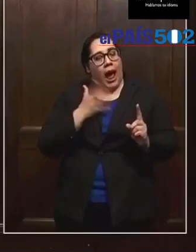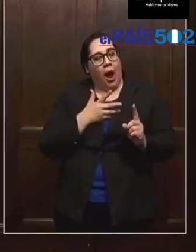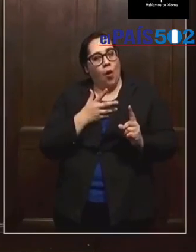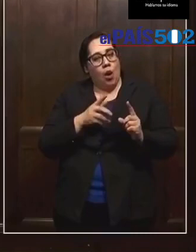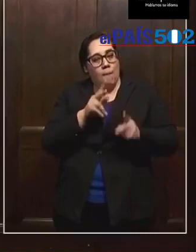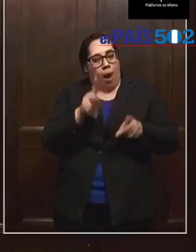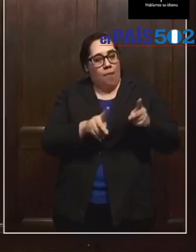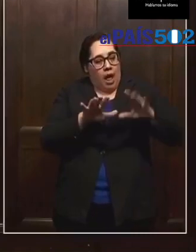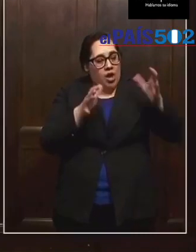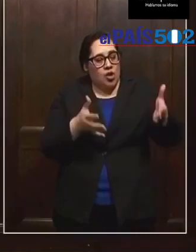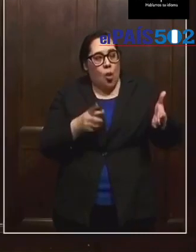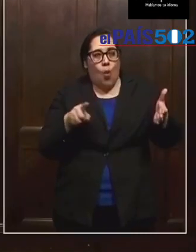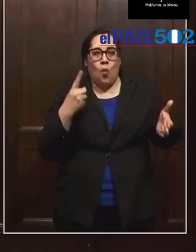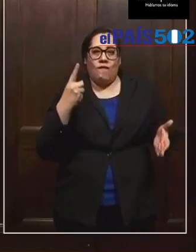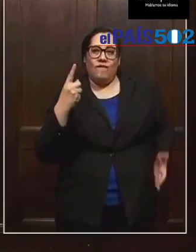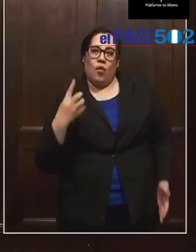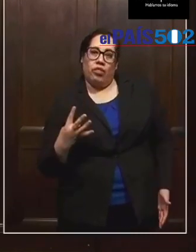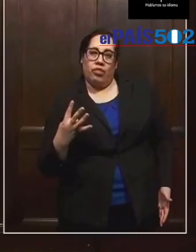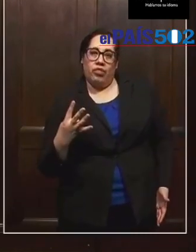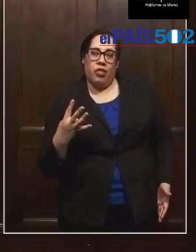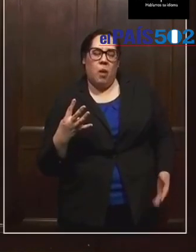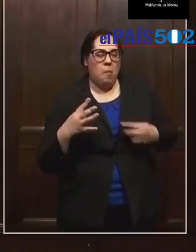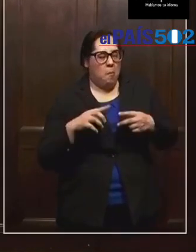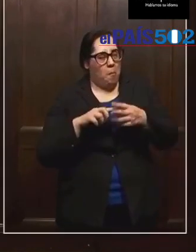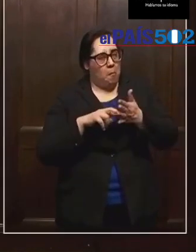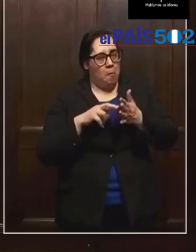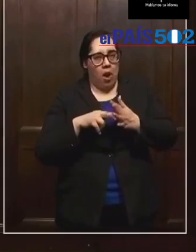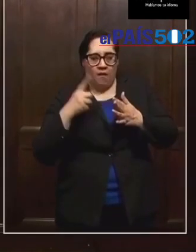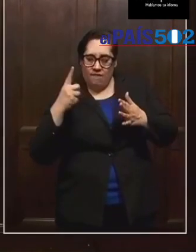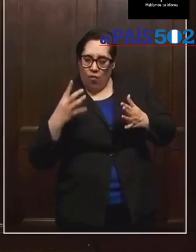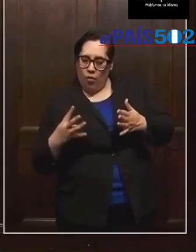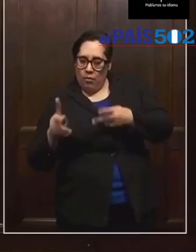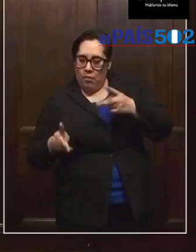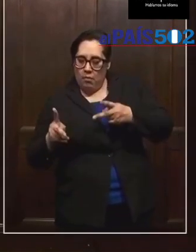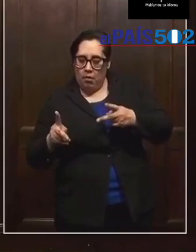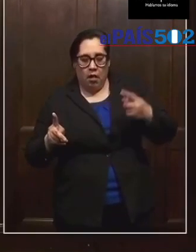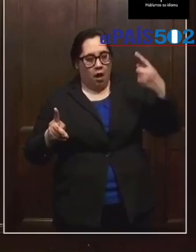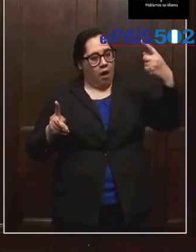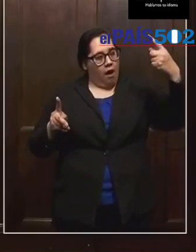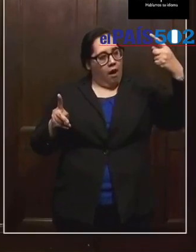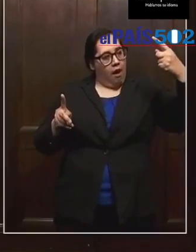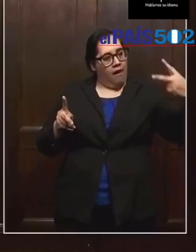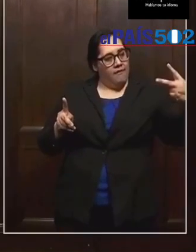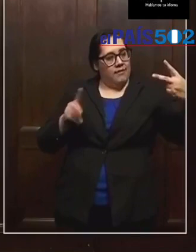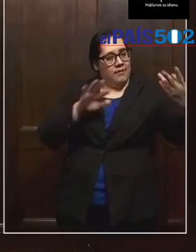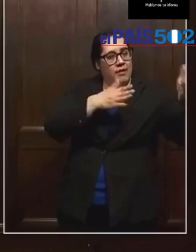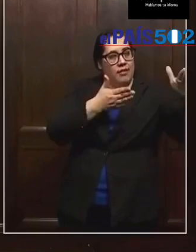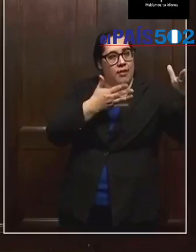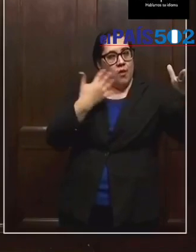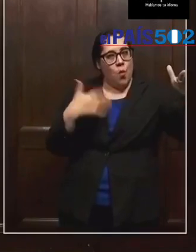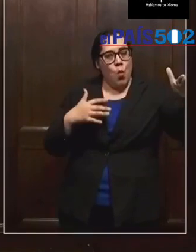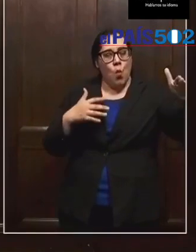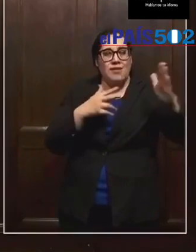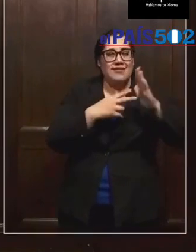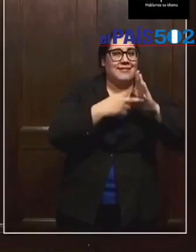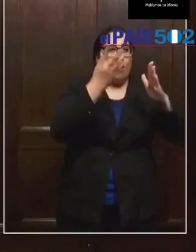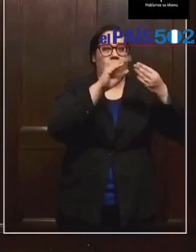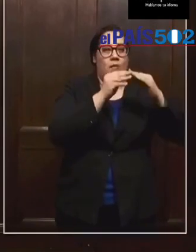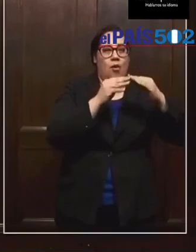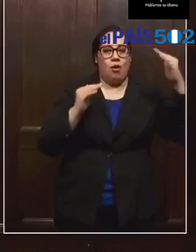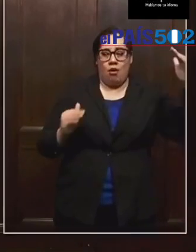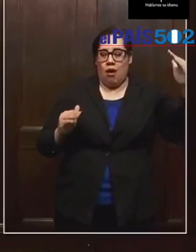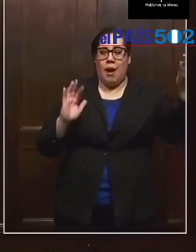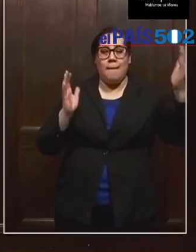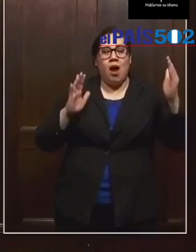de la población del estado de California. Es doble nuestros números. En comparación al nivel federal,